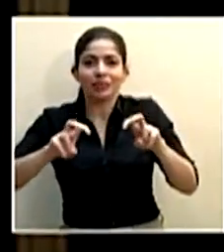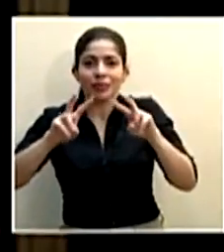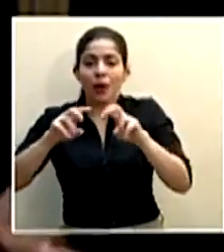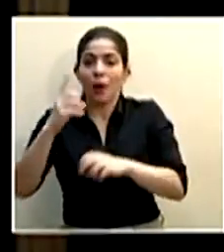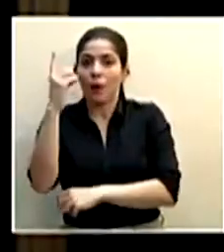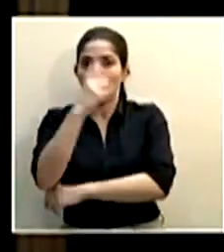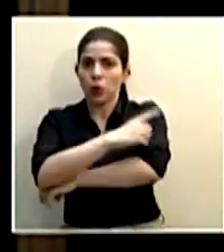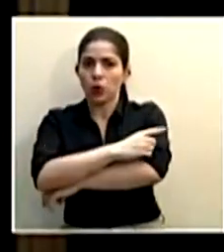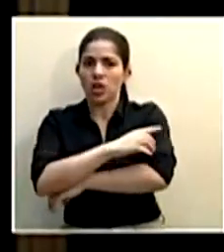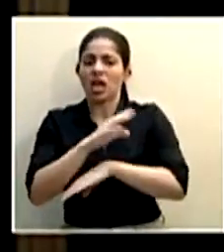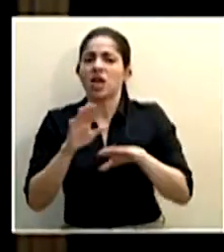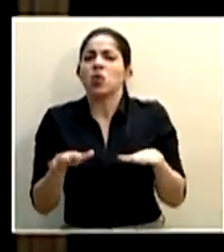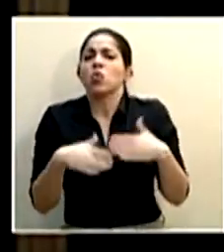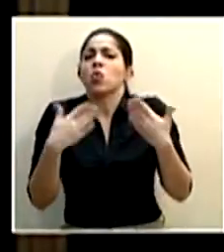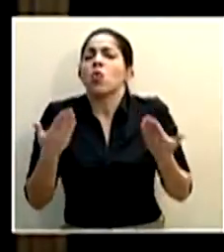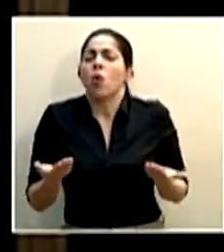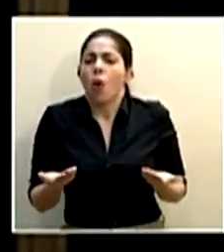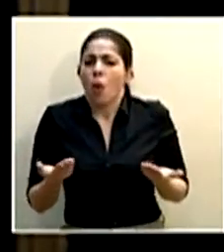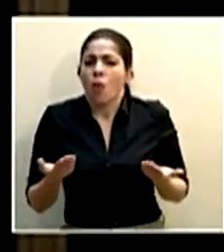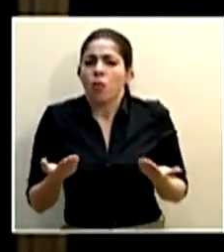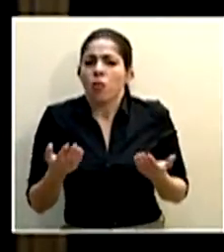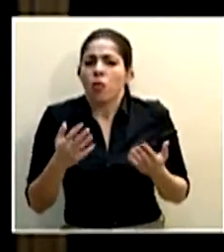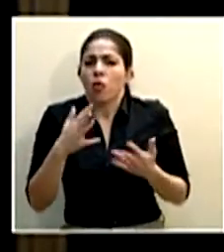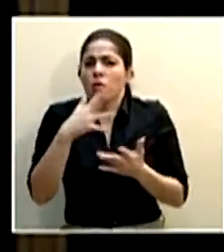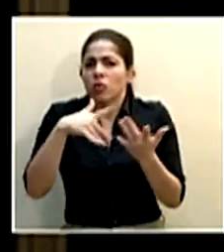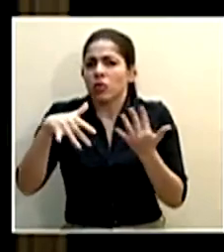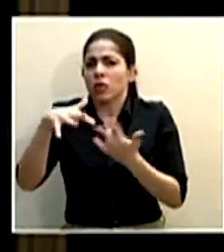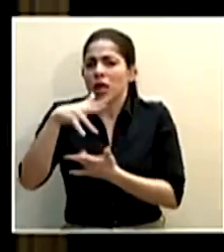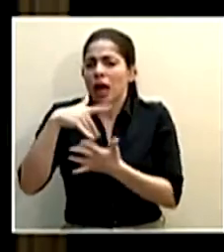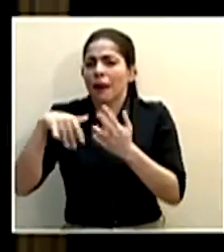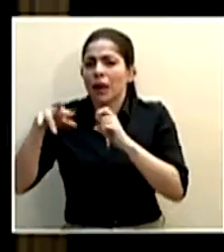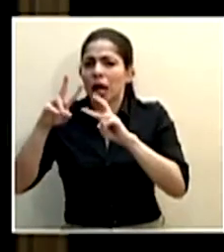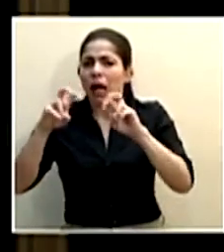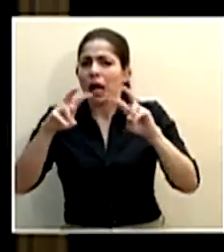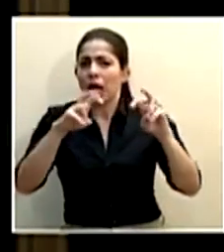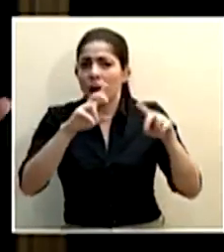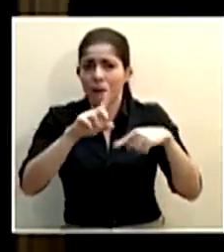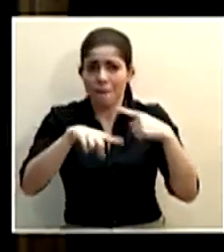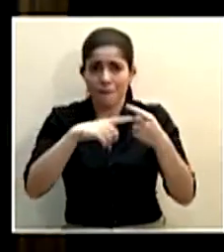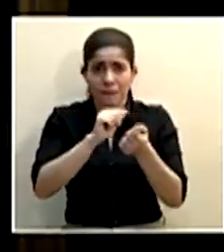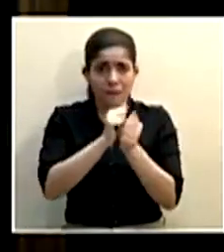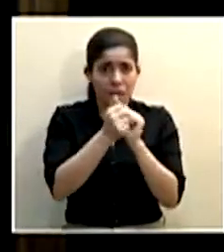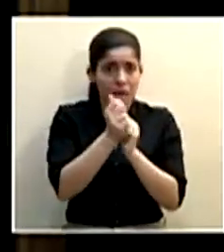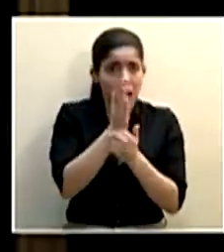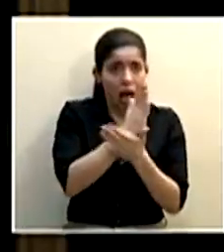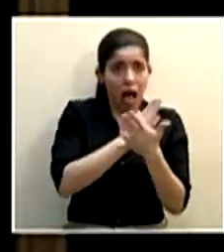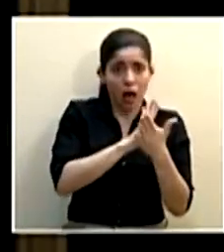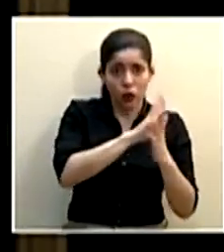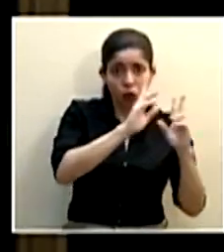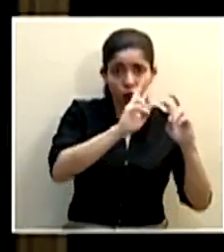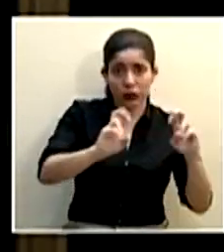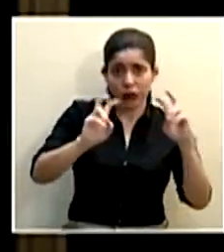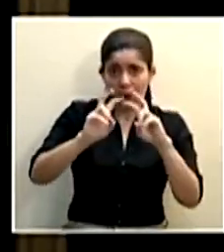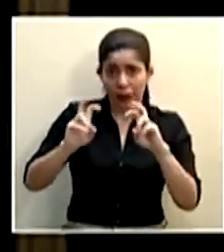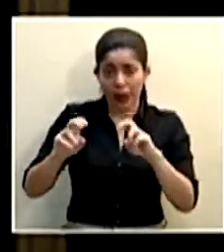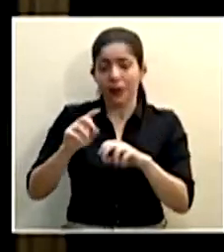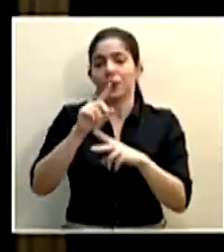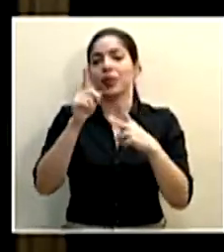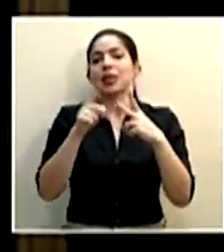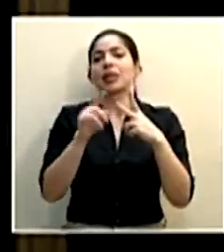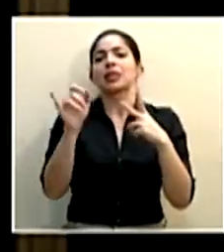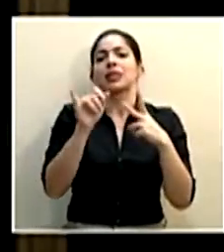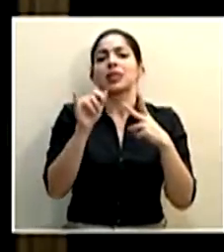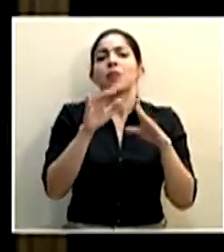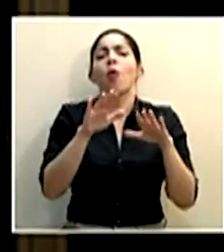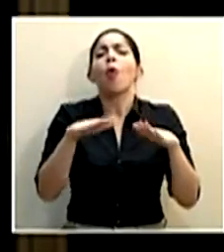y cómo sería esa dinámica. Si cambiarían en algo ese testeo. Y también, cómo está